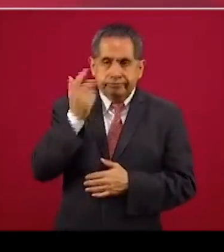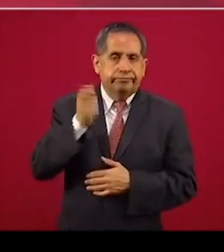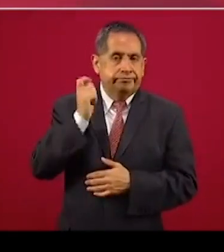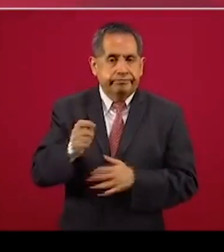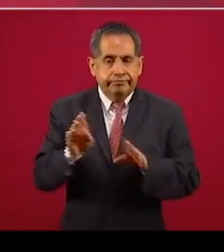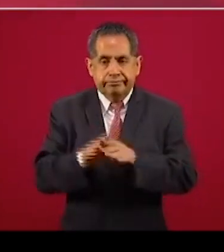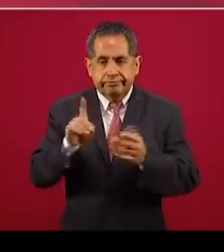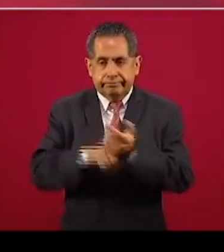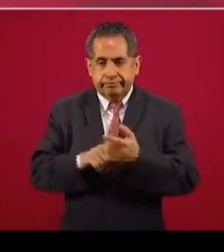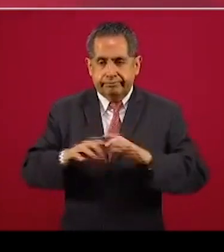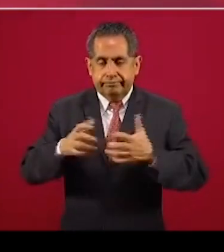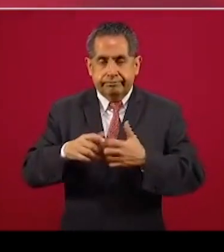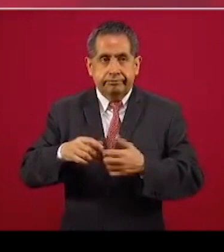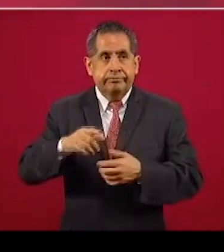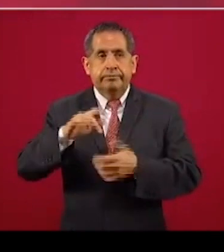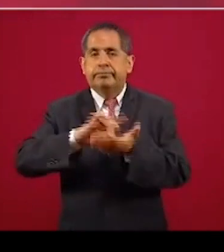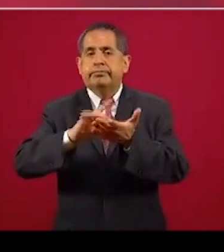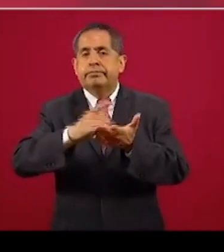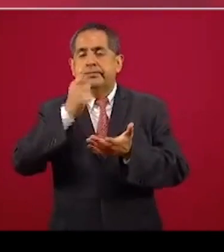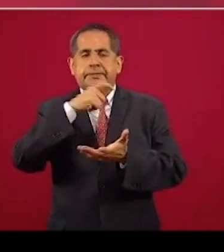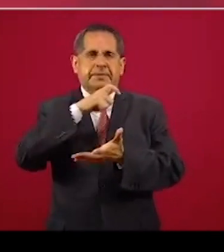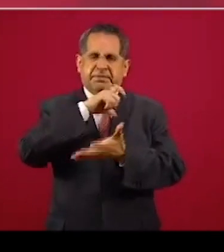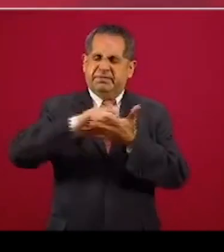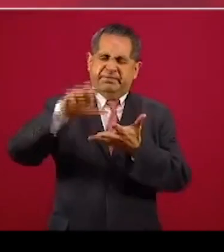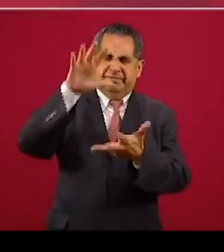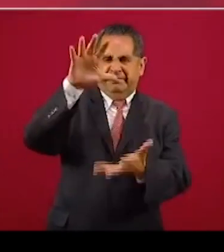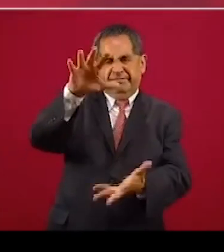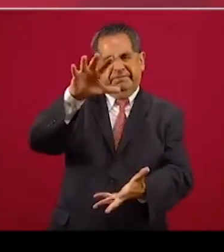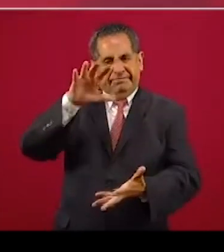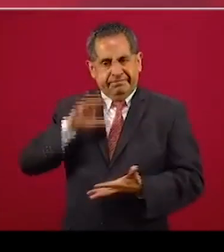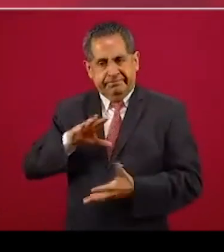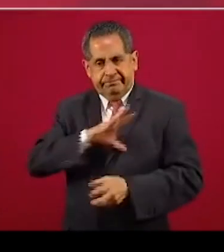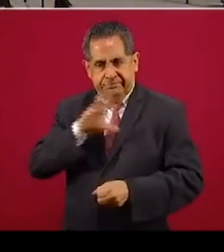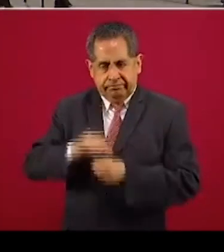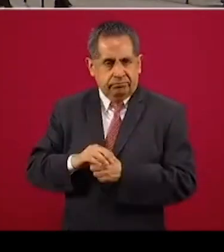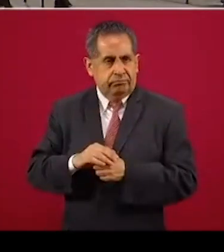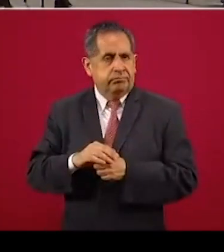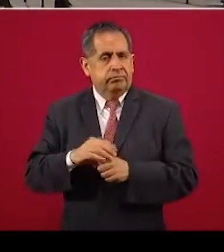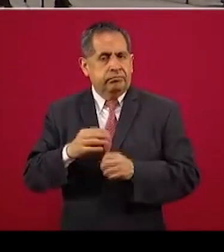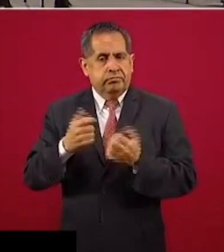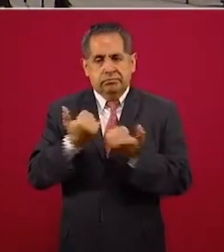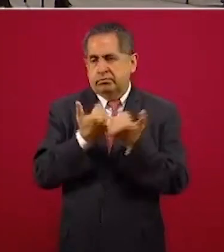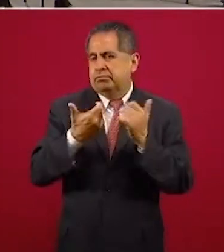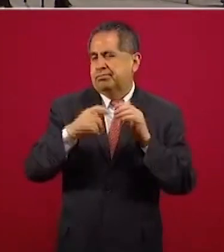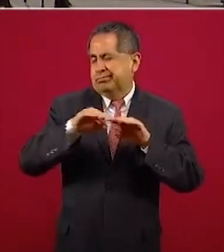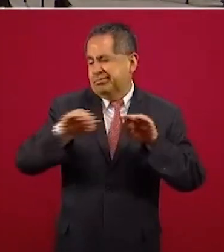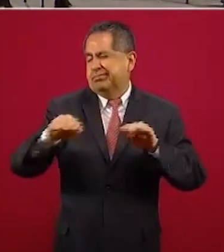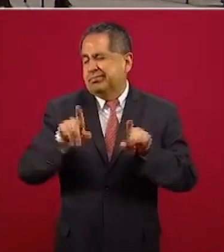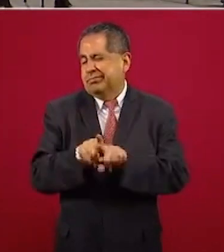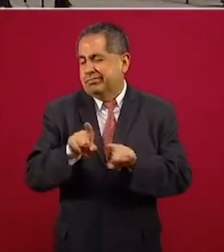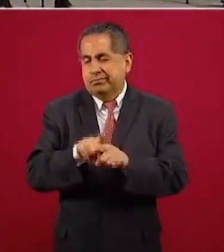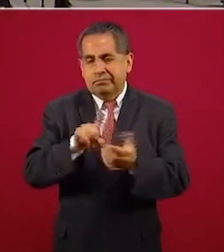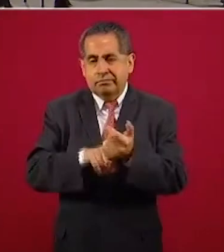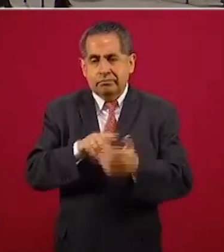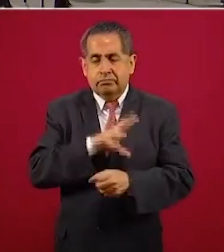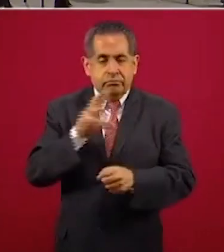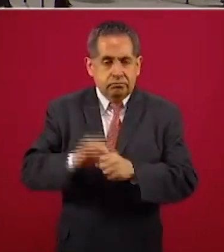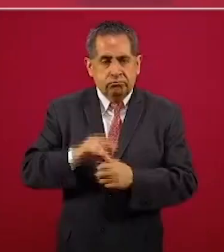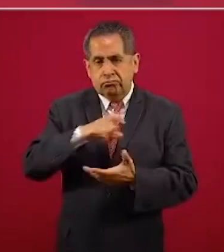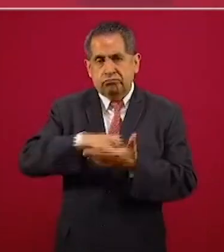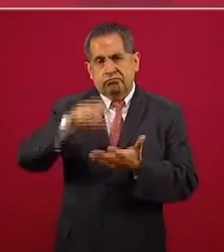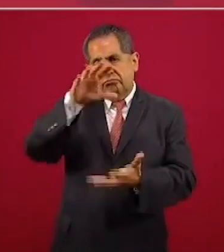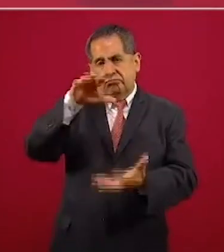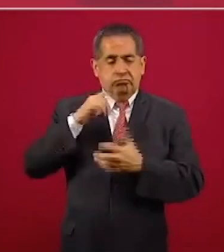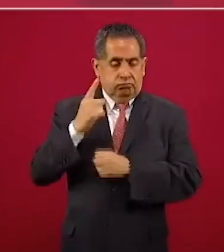de la compra consolidada de los medicamentos. Y una primera fase, la gestión de la compra consolidada